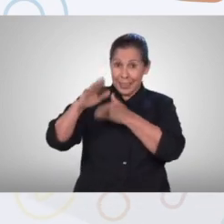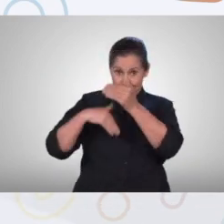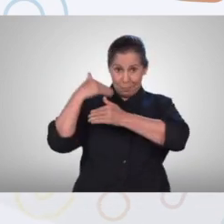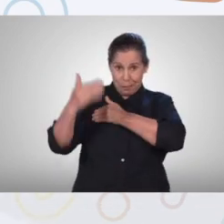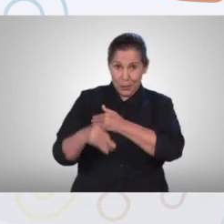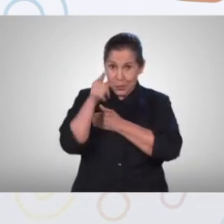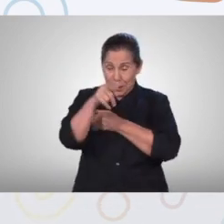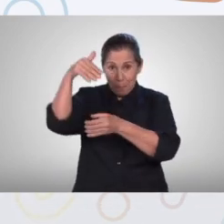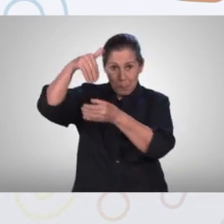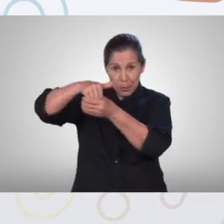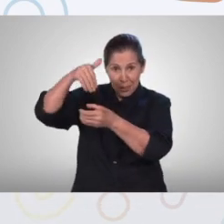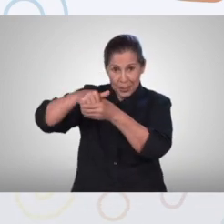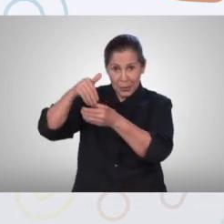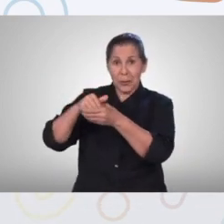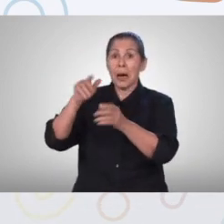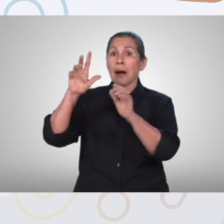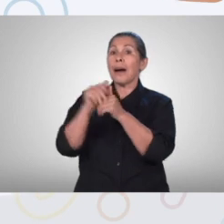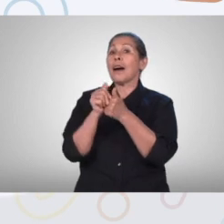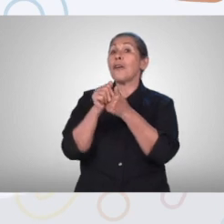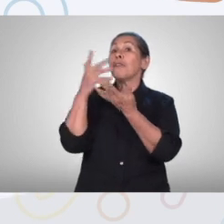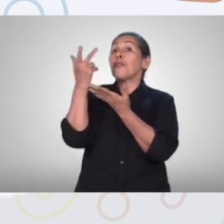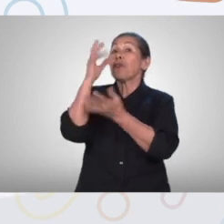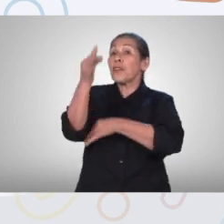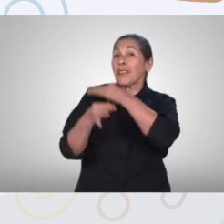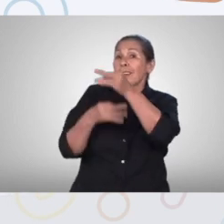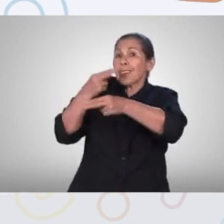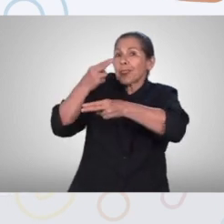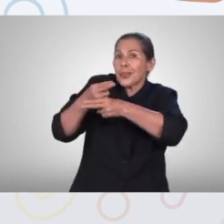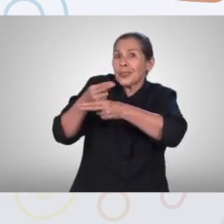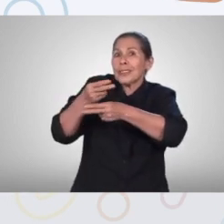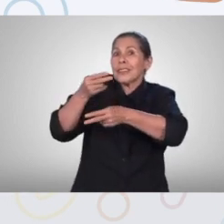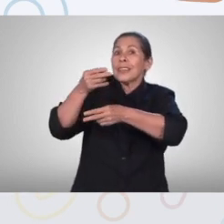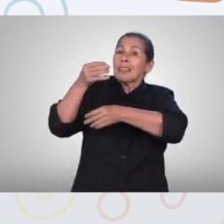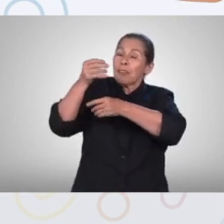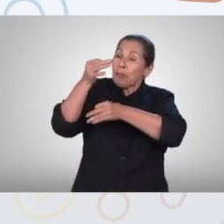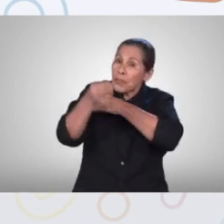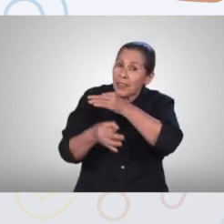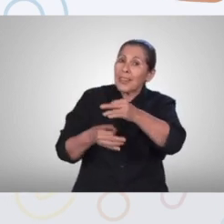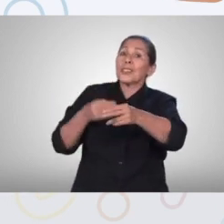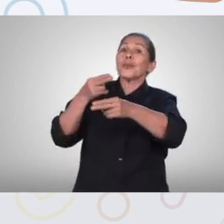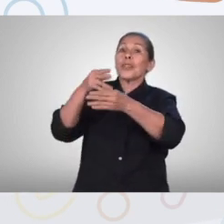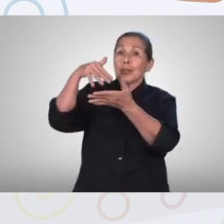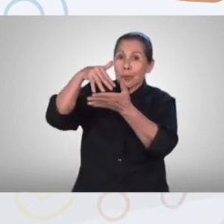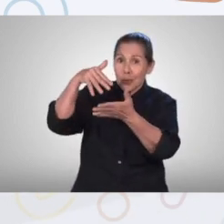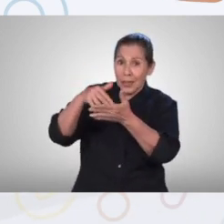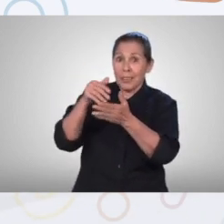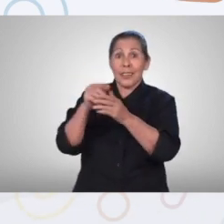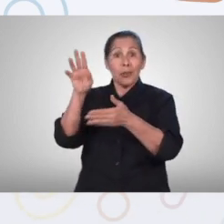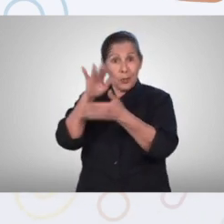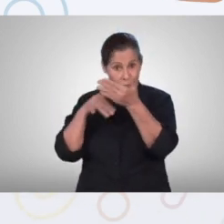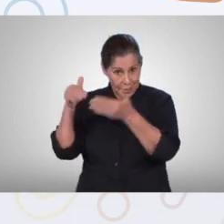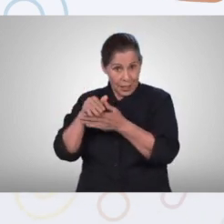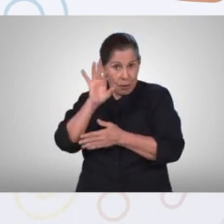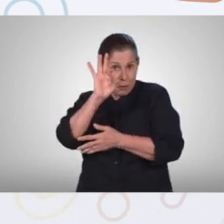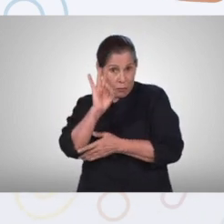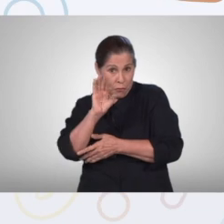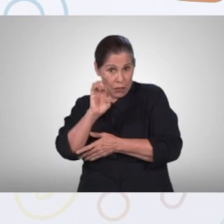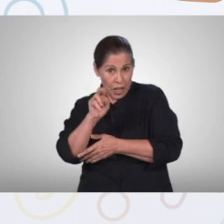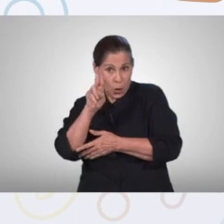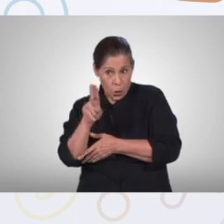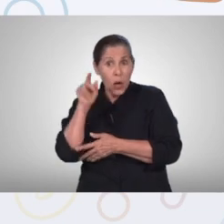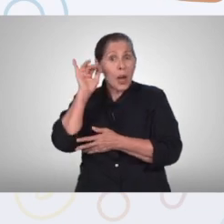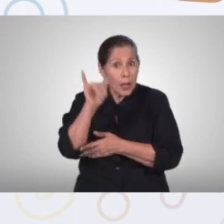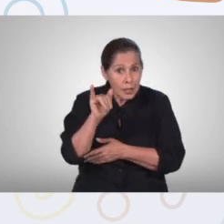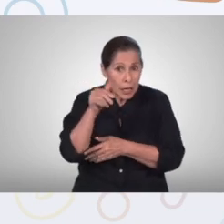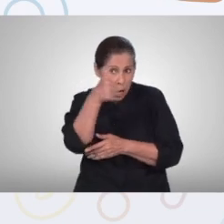universitarios de honduras conocido como feo la cual se define como el organismo supremo que representa a la totalidad de estudiantes a nivel